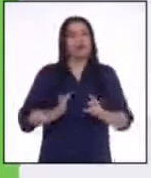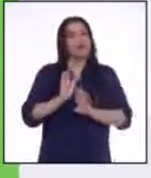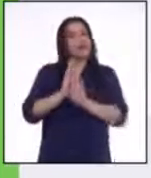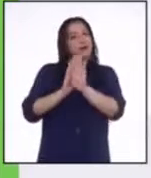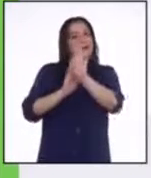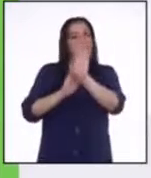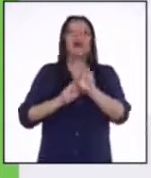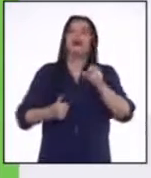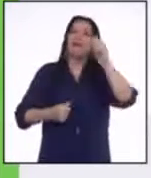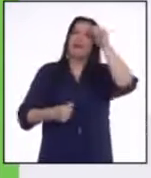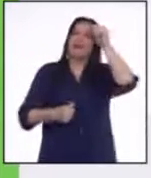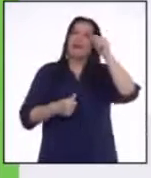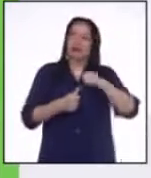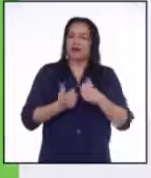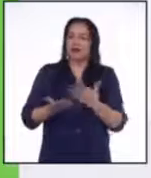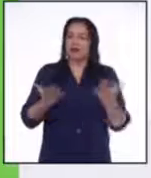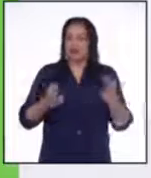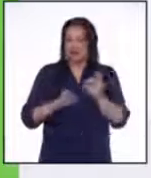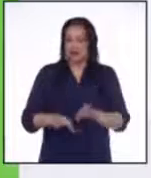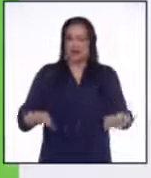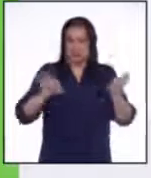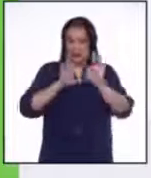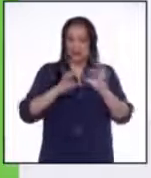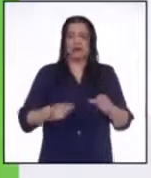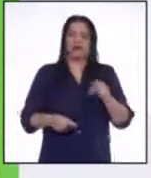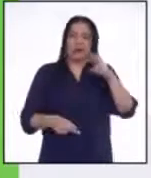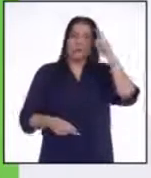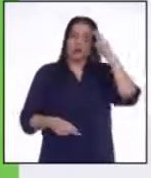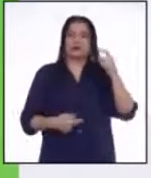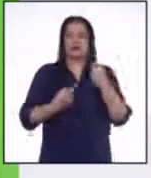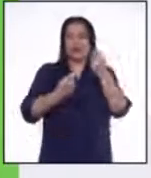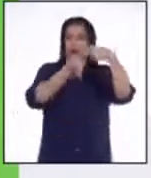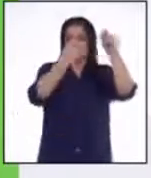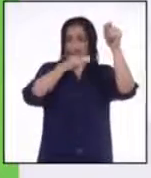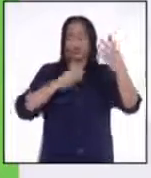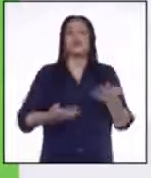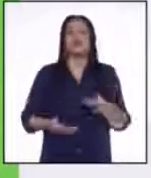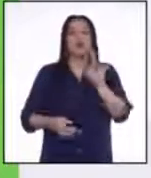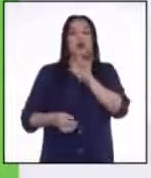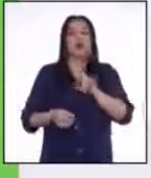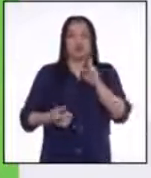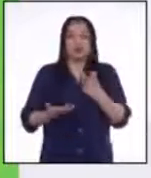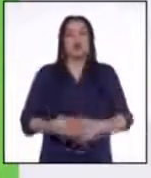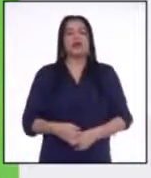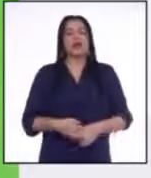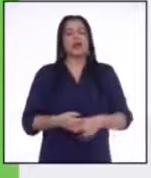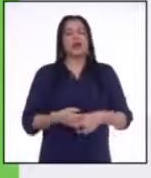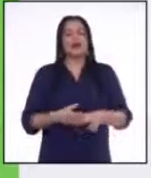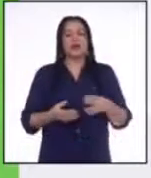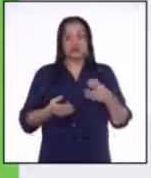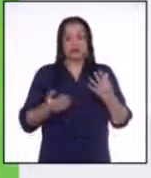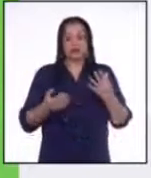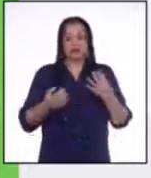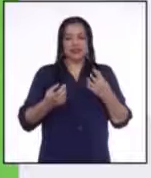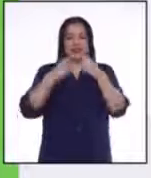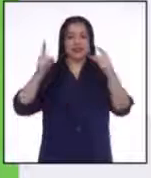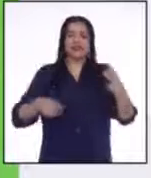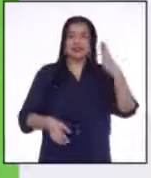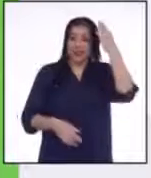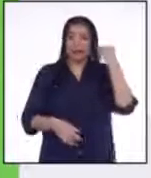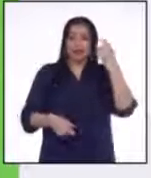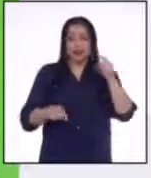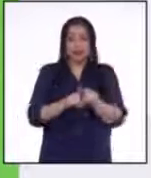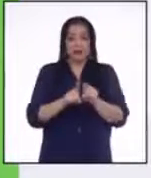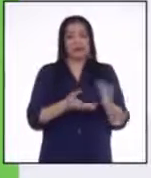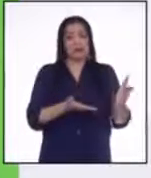recuerdos importantes. Es por eso que el turismo, a través de la generación de estas experiencias, pero también de los